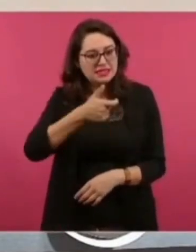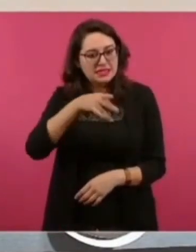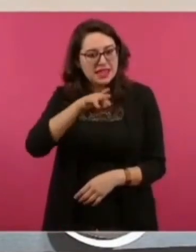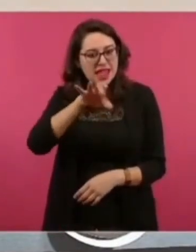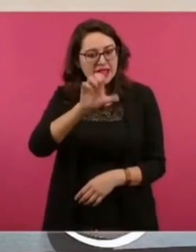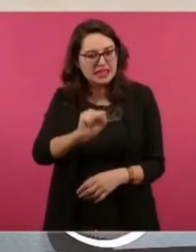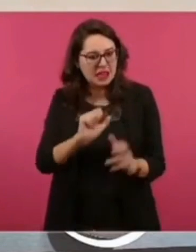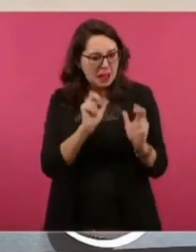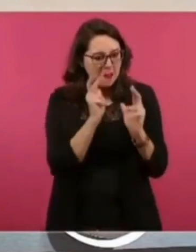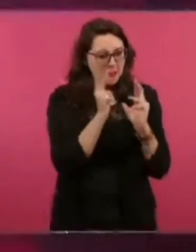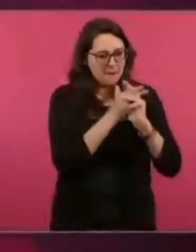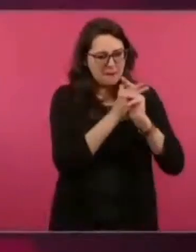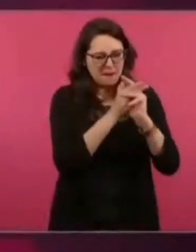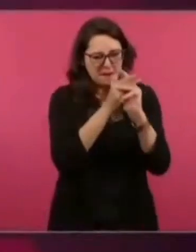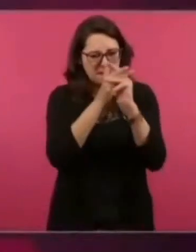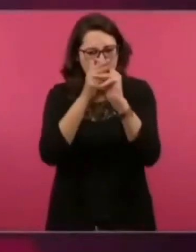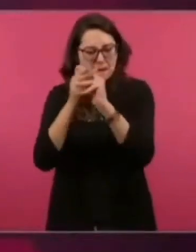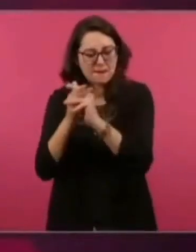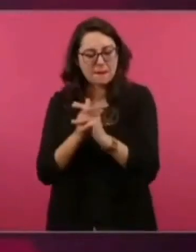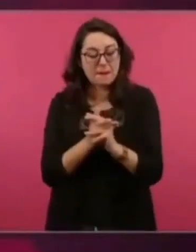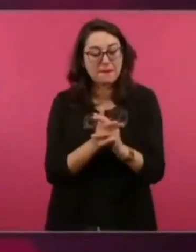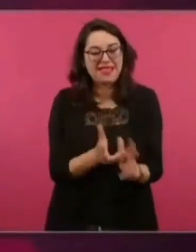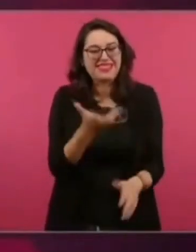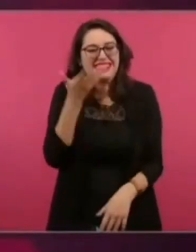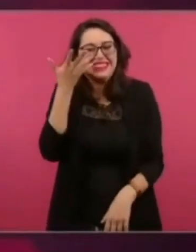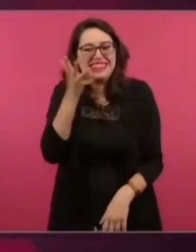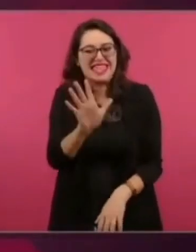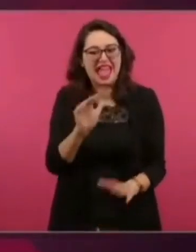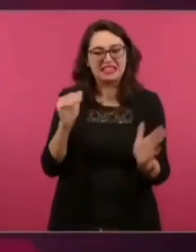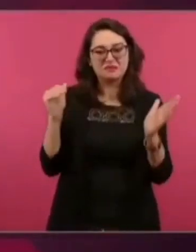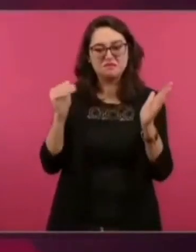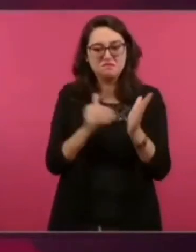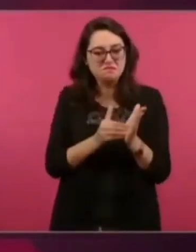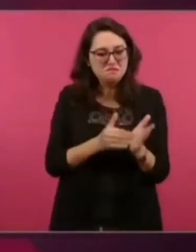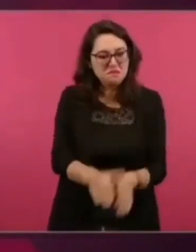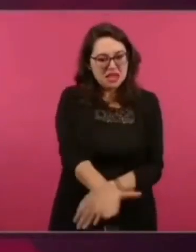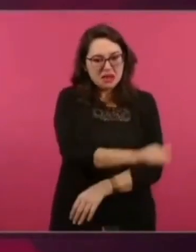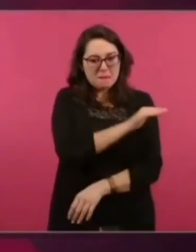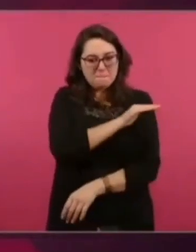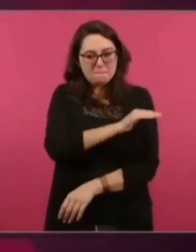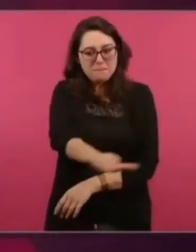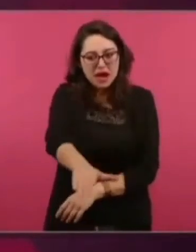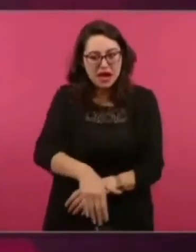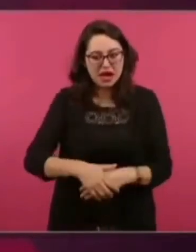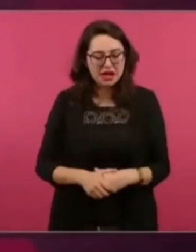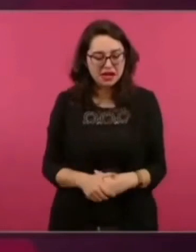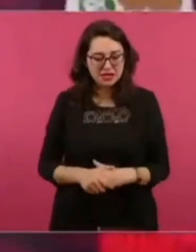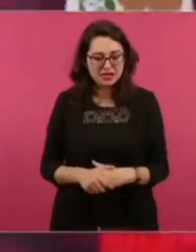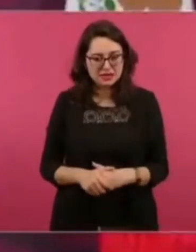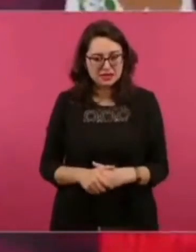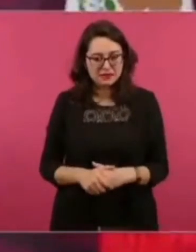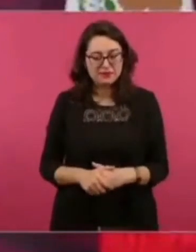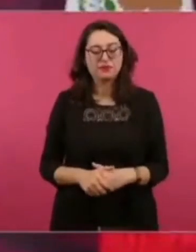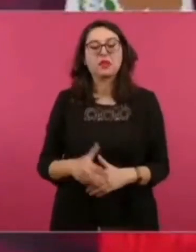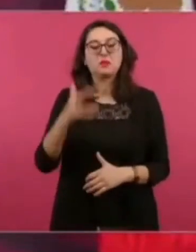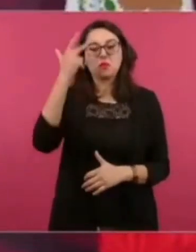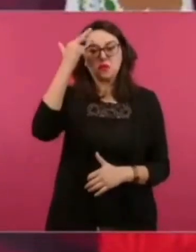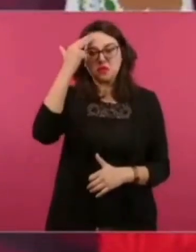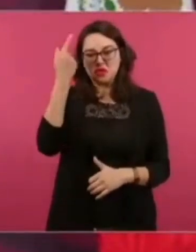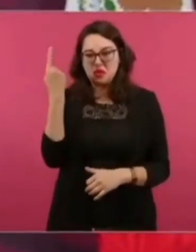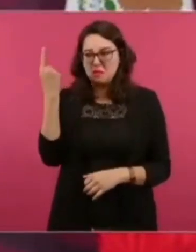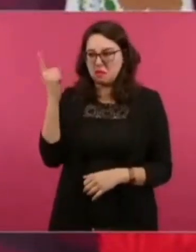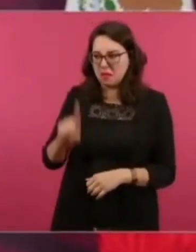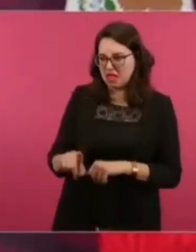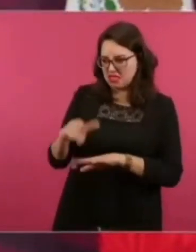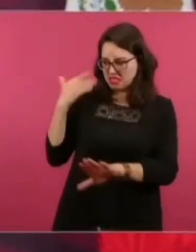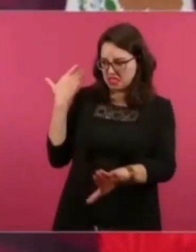Dí declaró la guerra a los mayas, a los